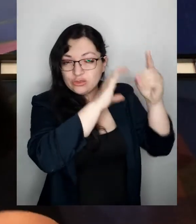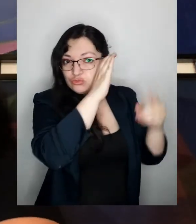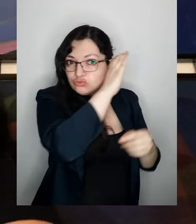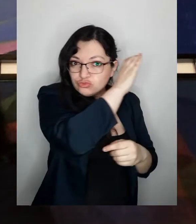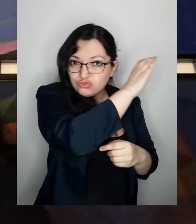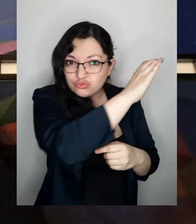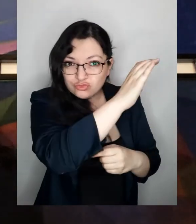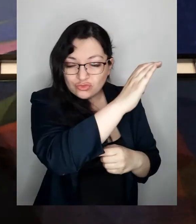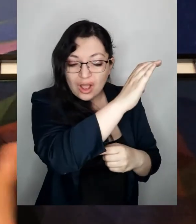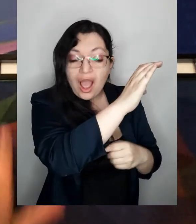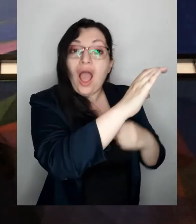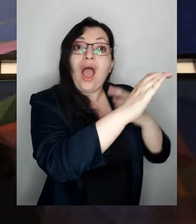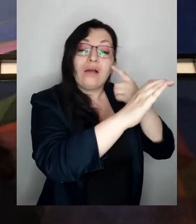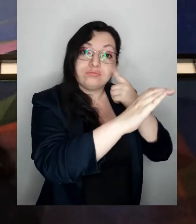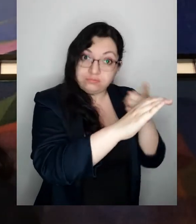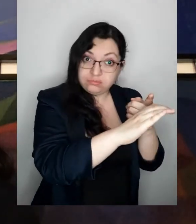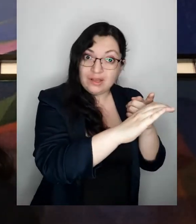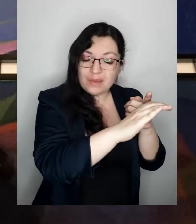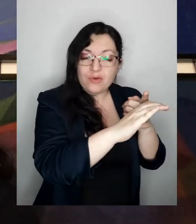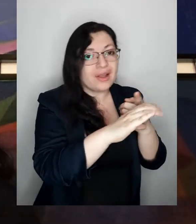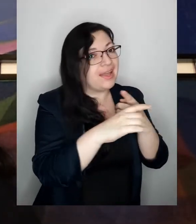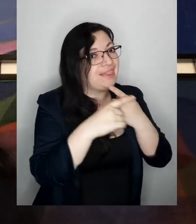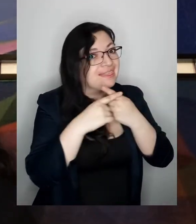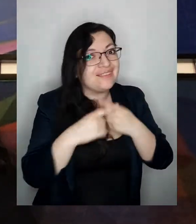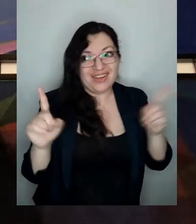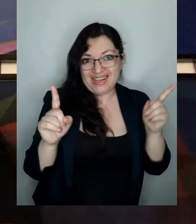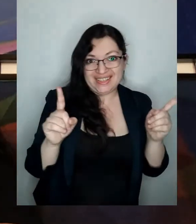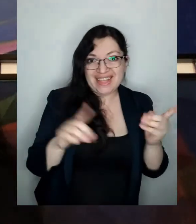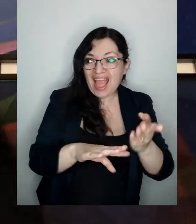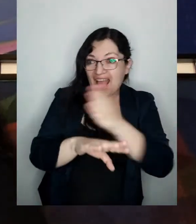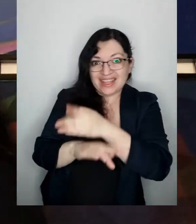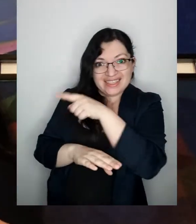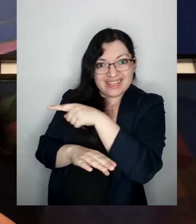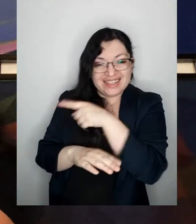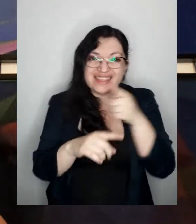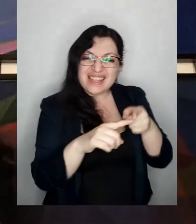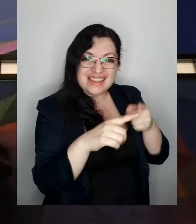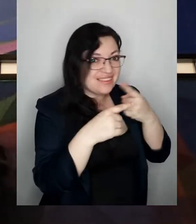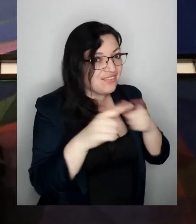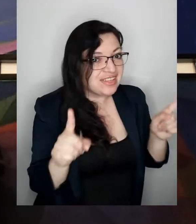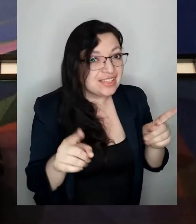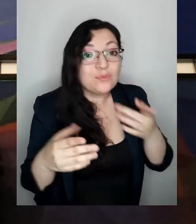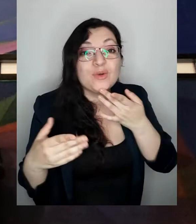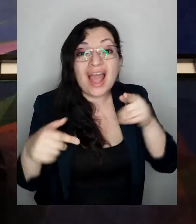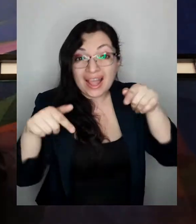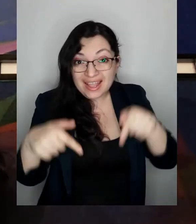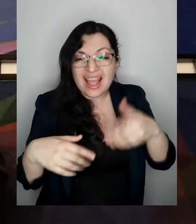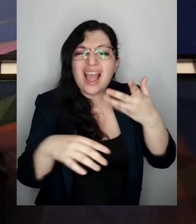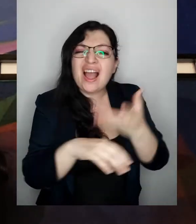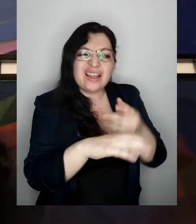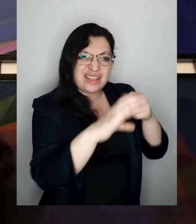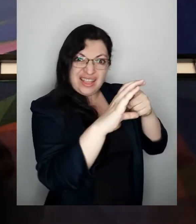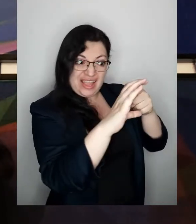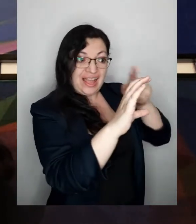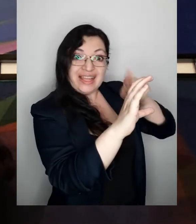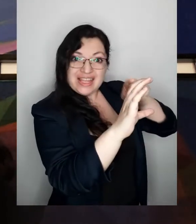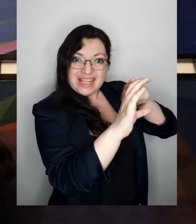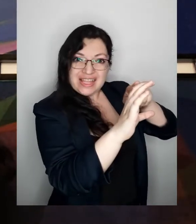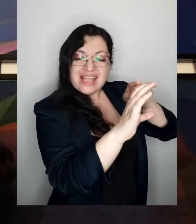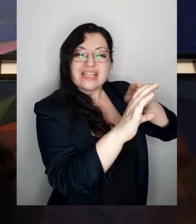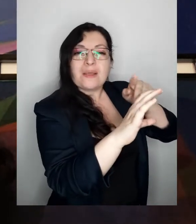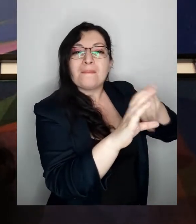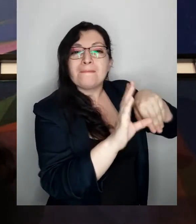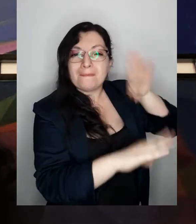vamos a ver que la situación es todo lo contrario desde el sol le llega mucho más luz y calor al hemisferio norte